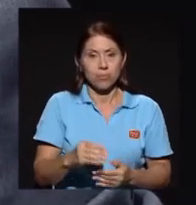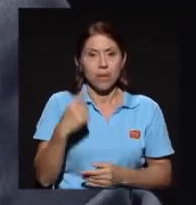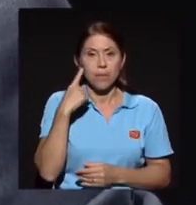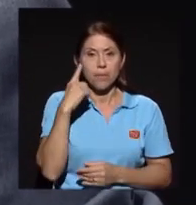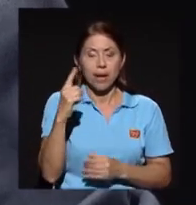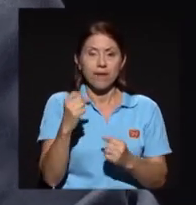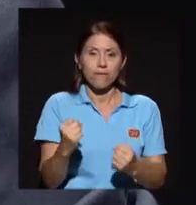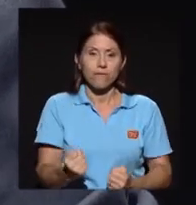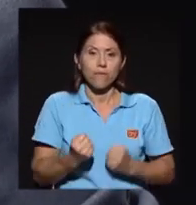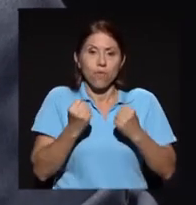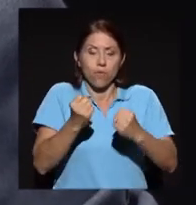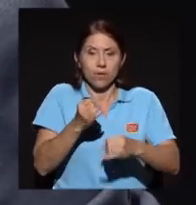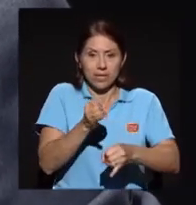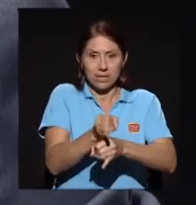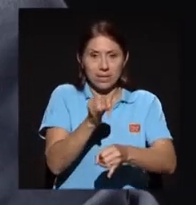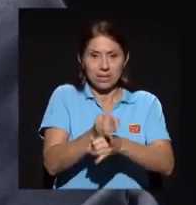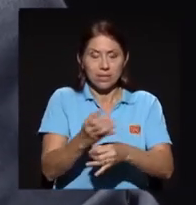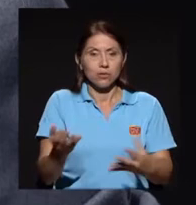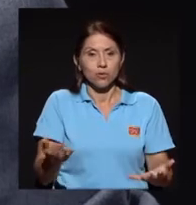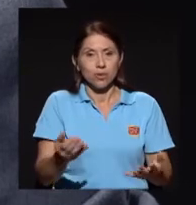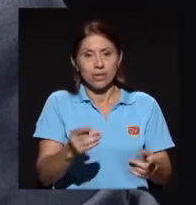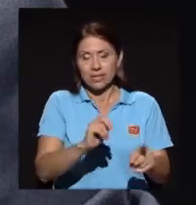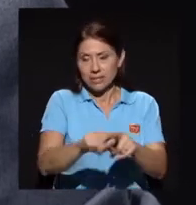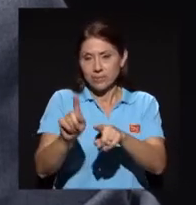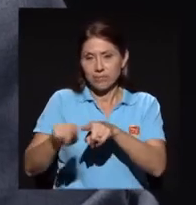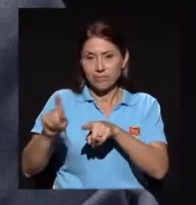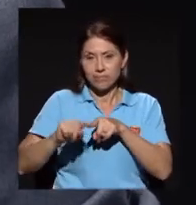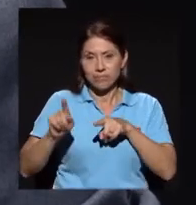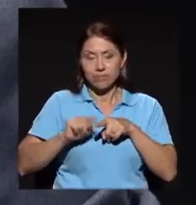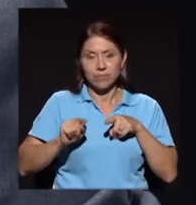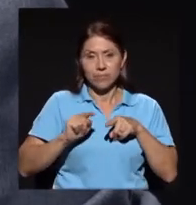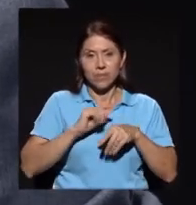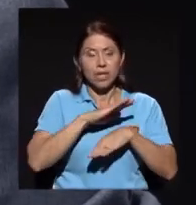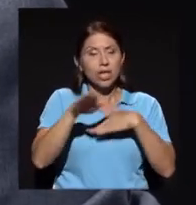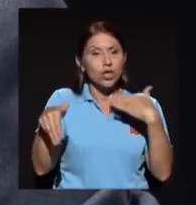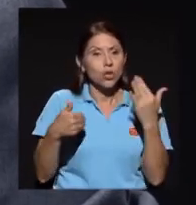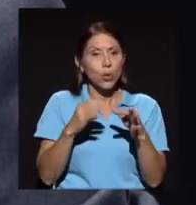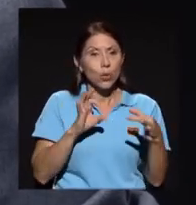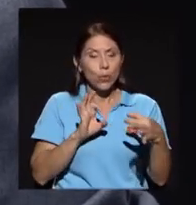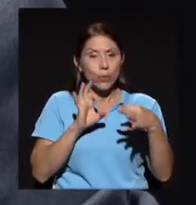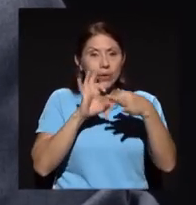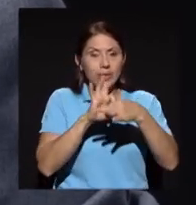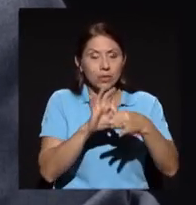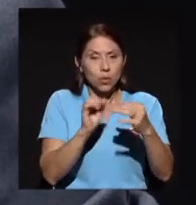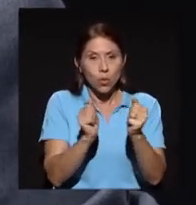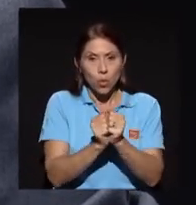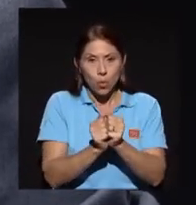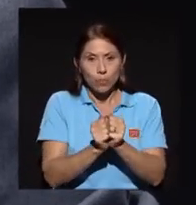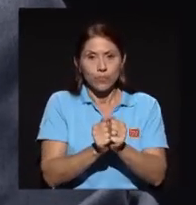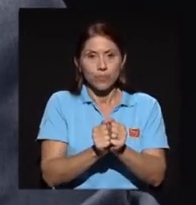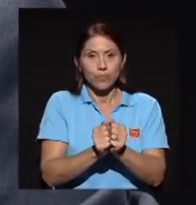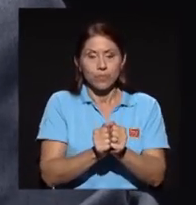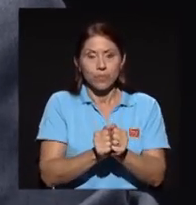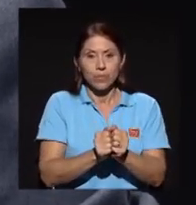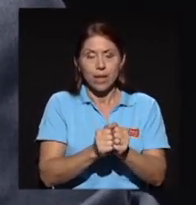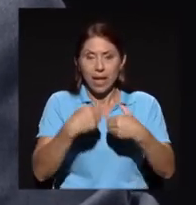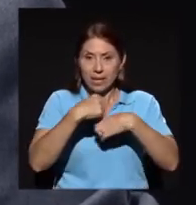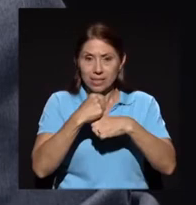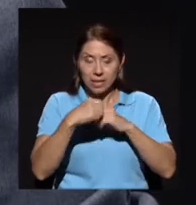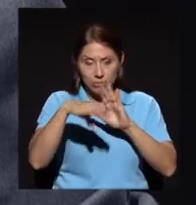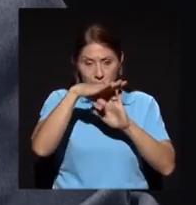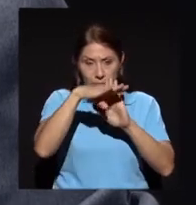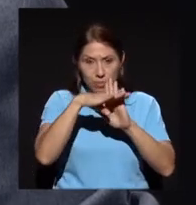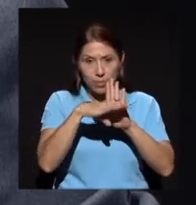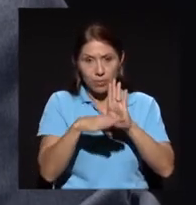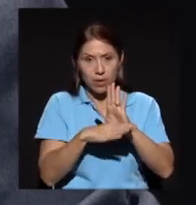fortalecer las instituciones y todo lo que se refiere a la generación de políticas del sector